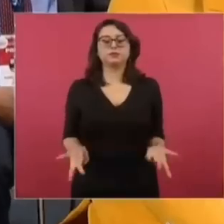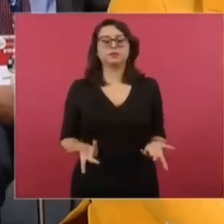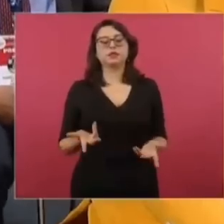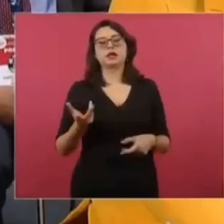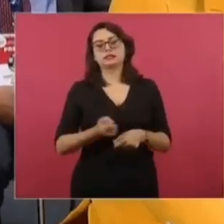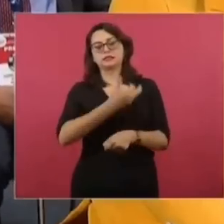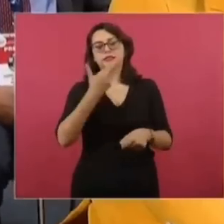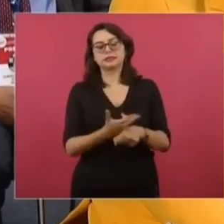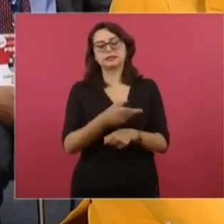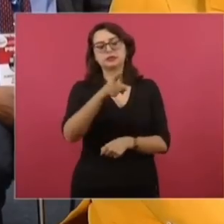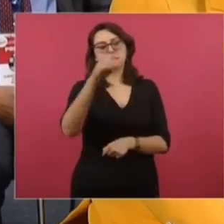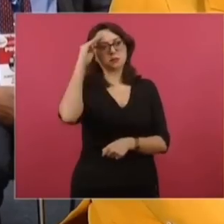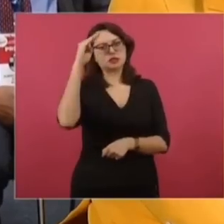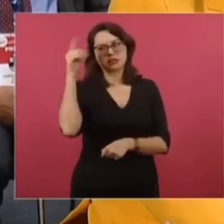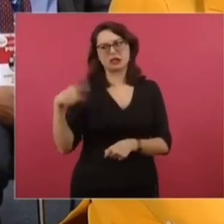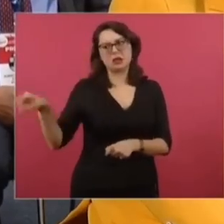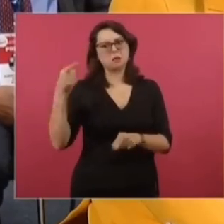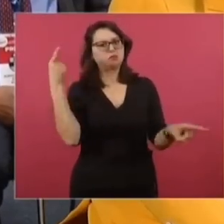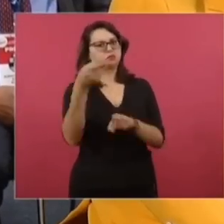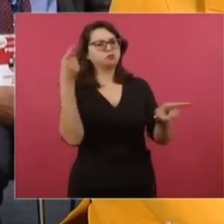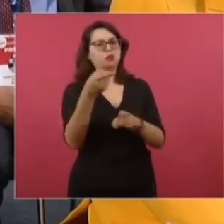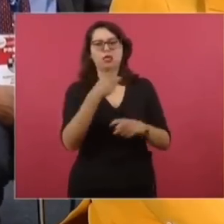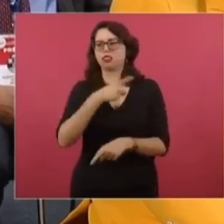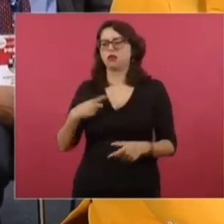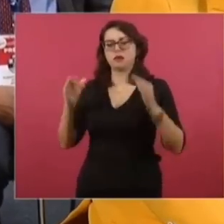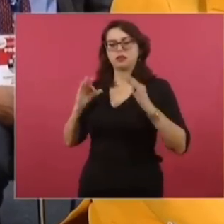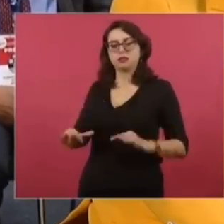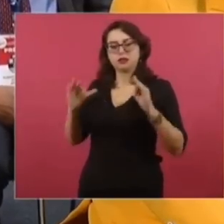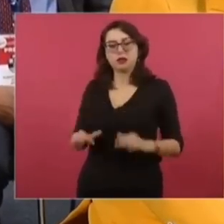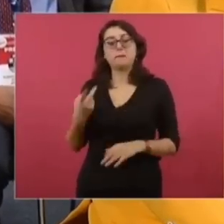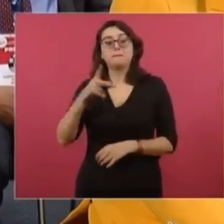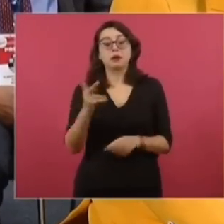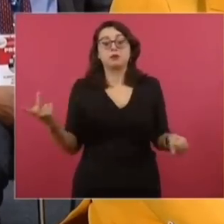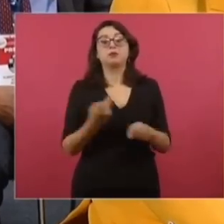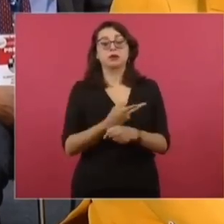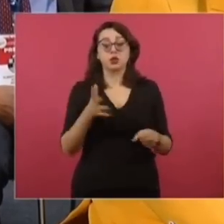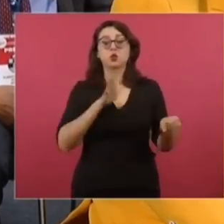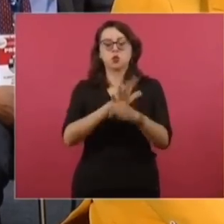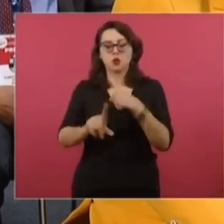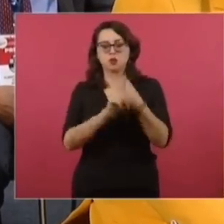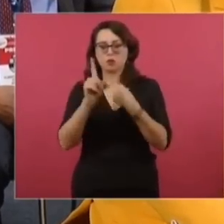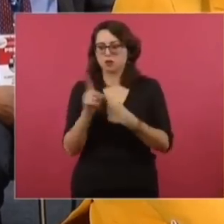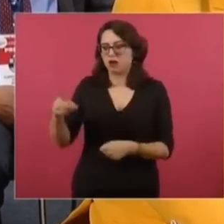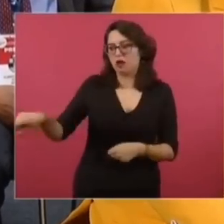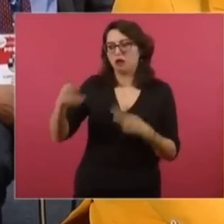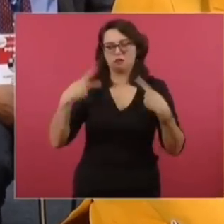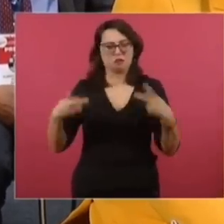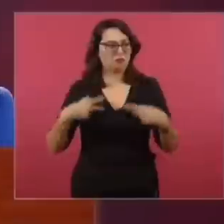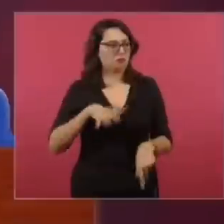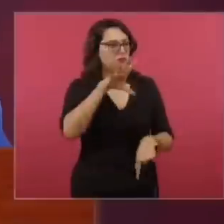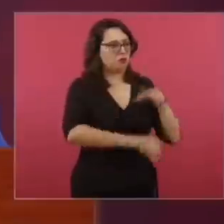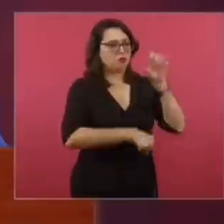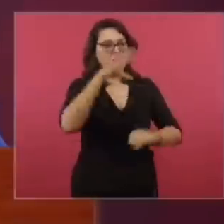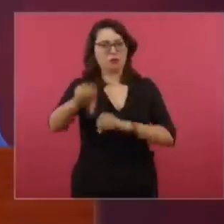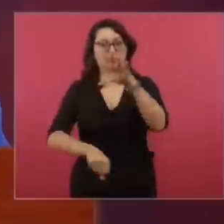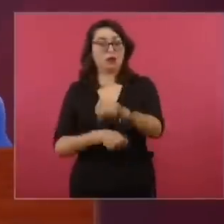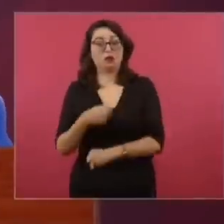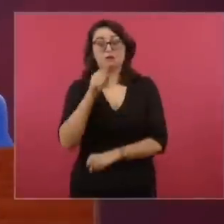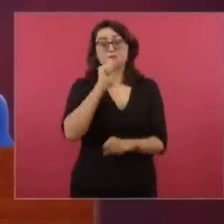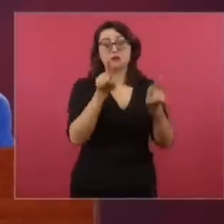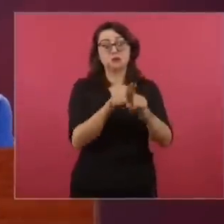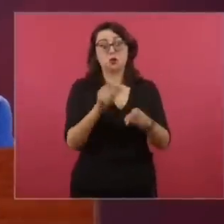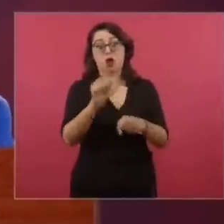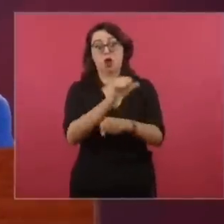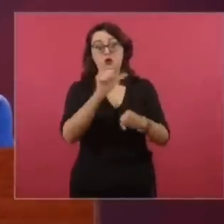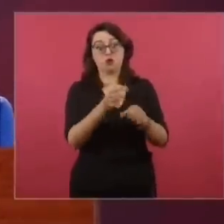provocaciones el día de ayer, sin embargo, considera que hubo una falta de previsión al implementar este operativo, lo rebasaron en número, tomaron vehículos, tomaron personas. ¿Hubo algún fallo? Vamos a seguir diciendo que la